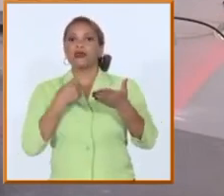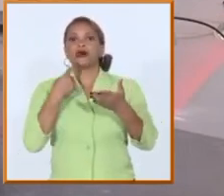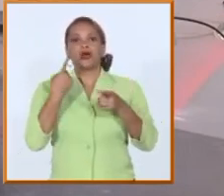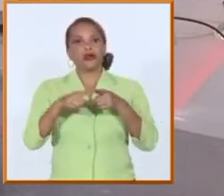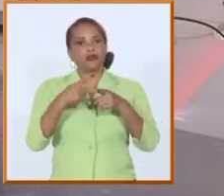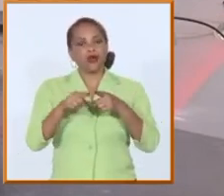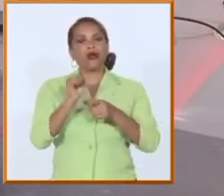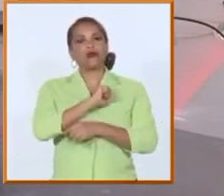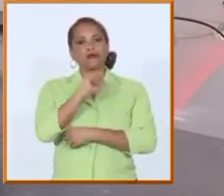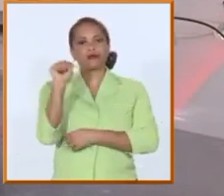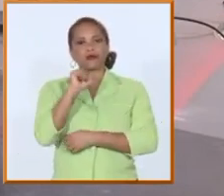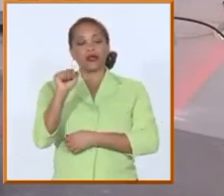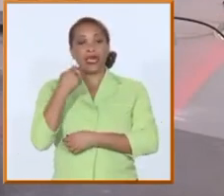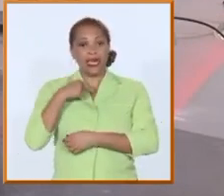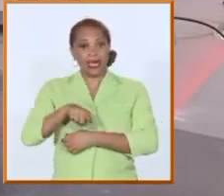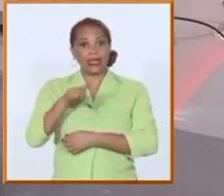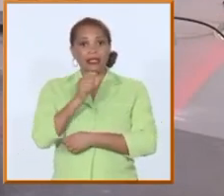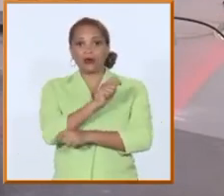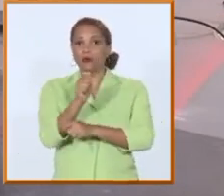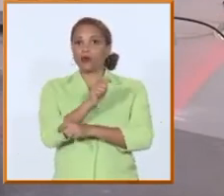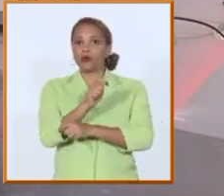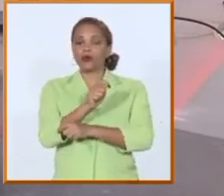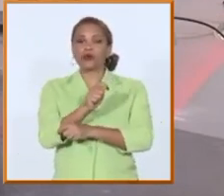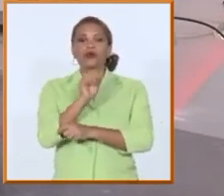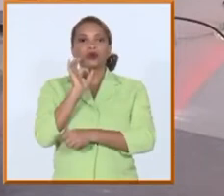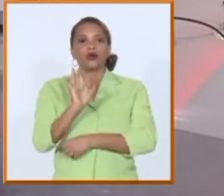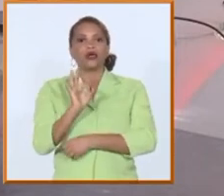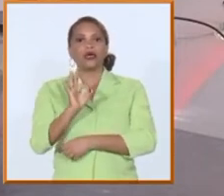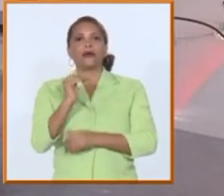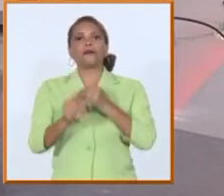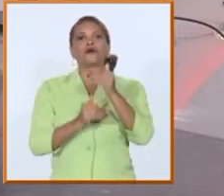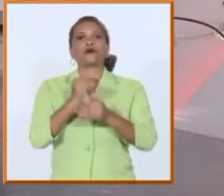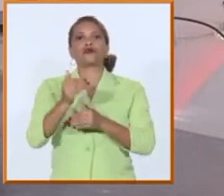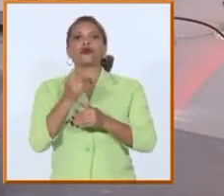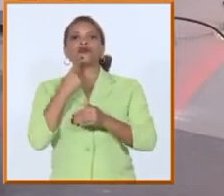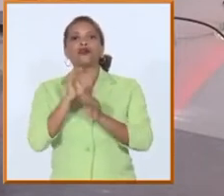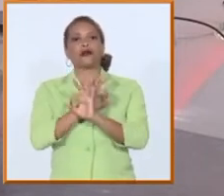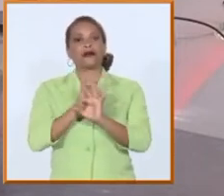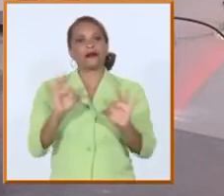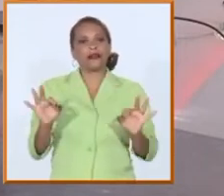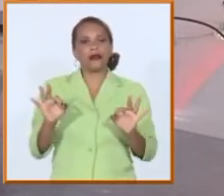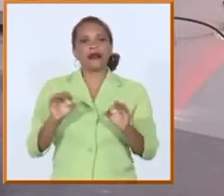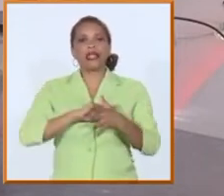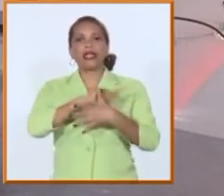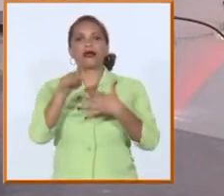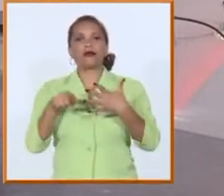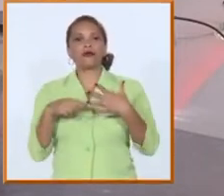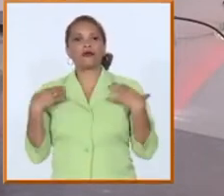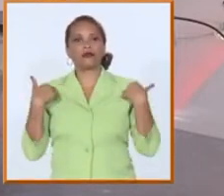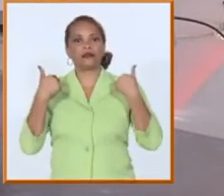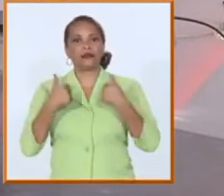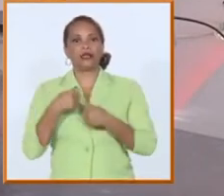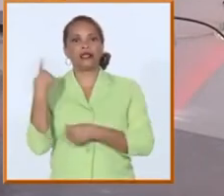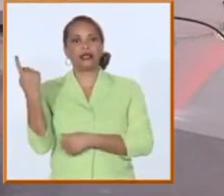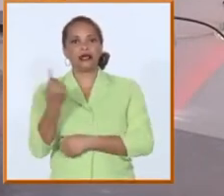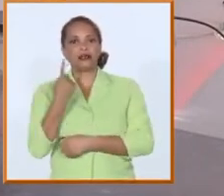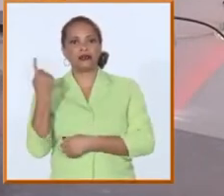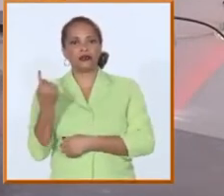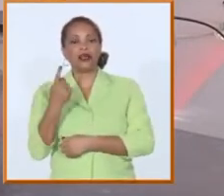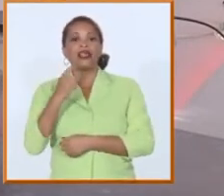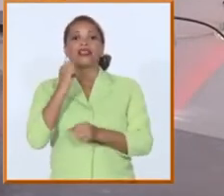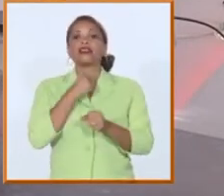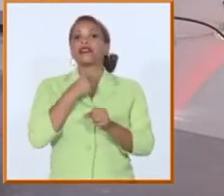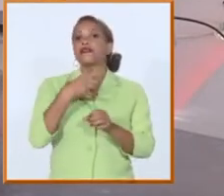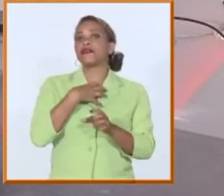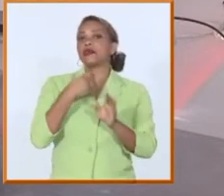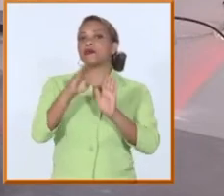retos nosotros este curso no paramos de los procesos de acreditación de la calidad la Junta de Acreditación Nacional tiene un cronograma cerrado de